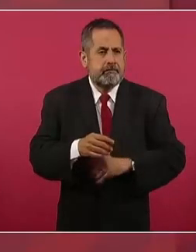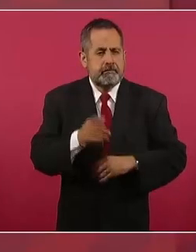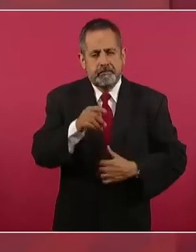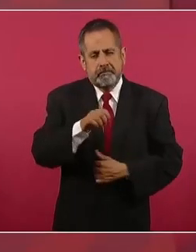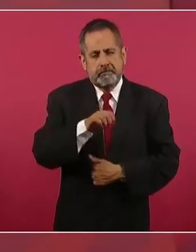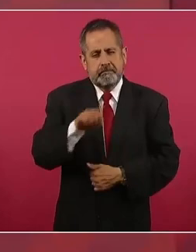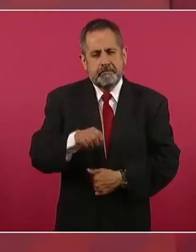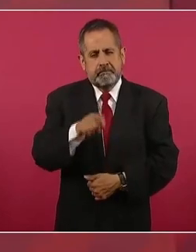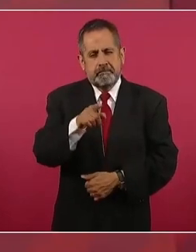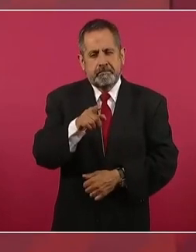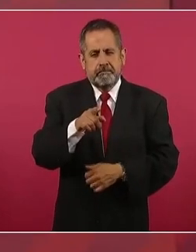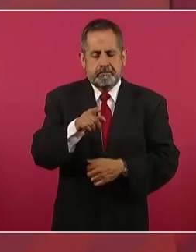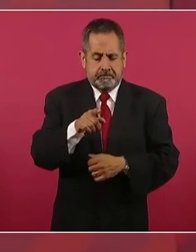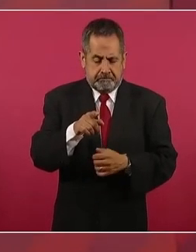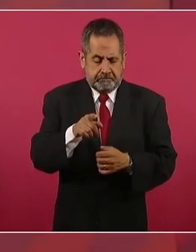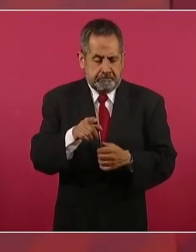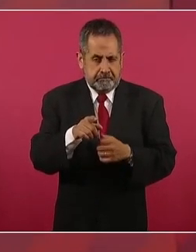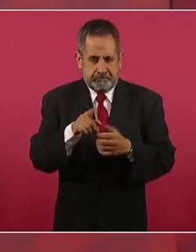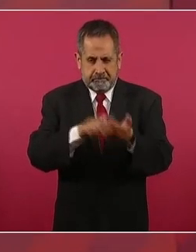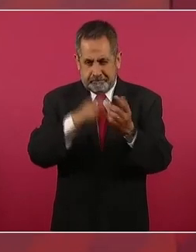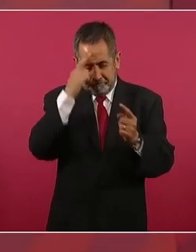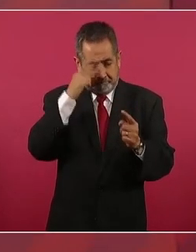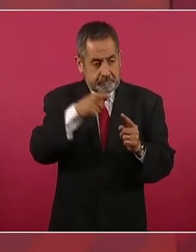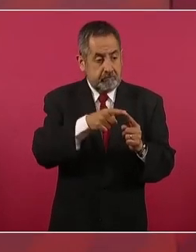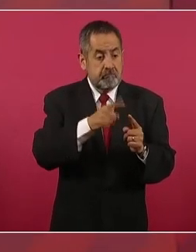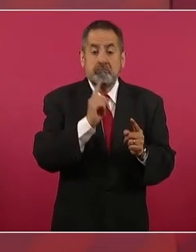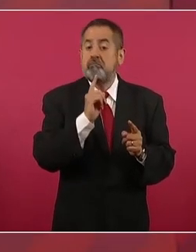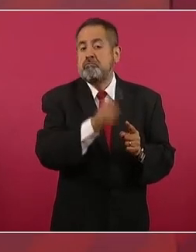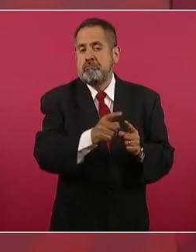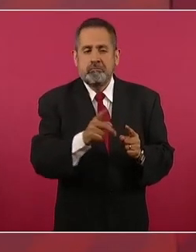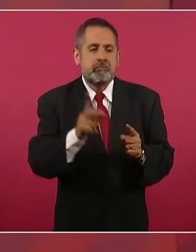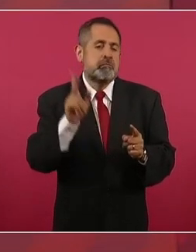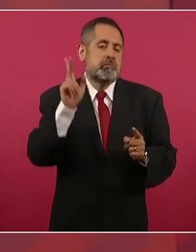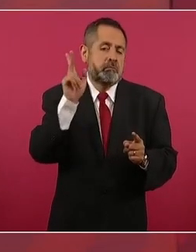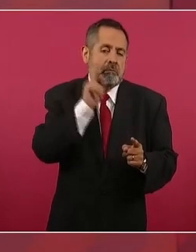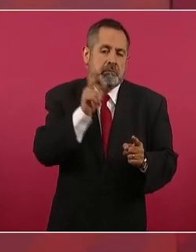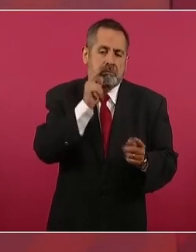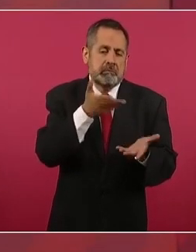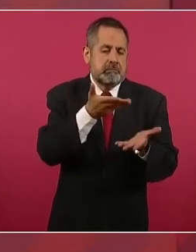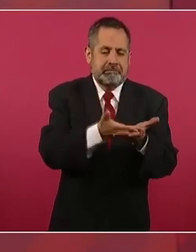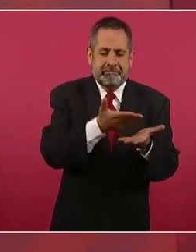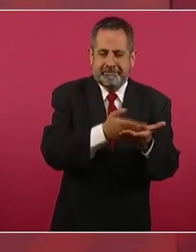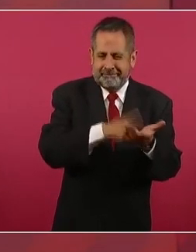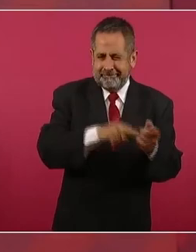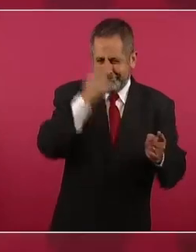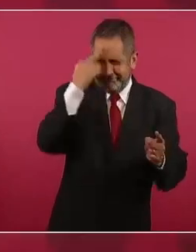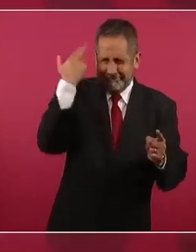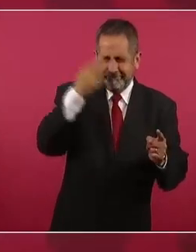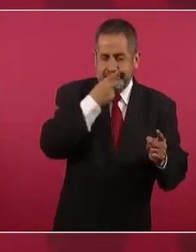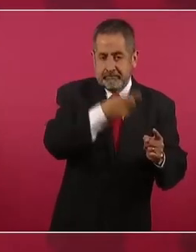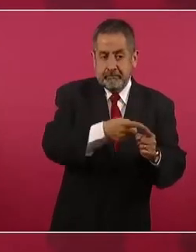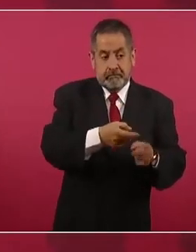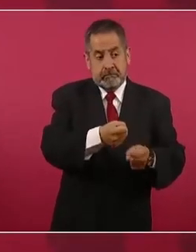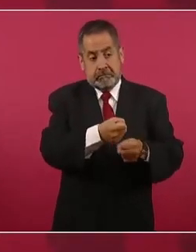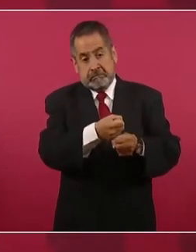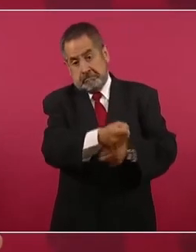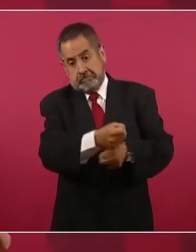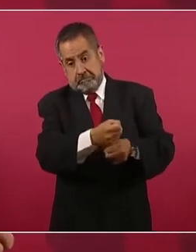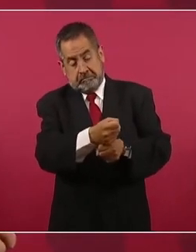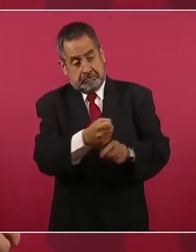que fue golpeado